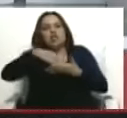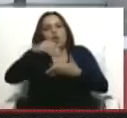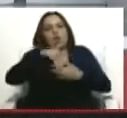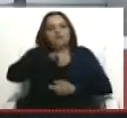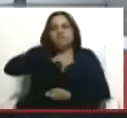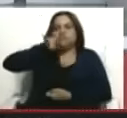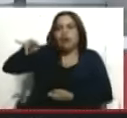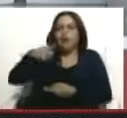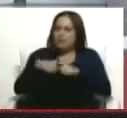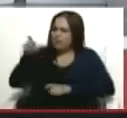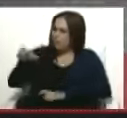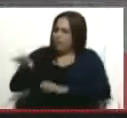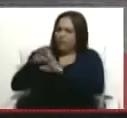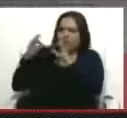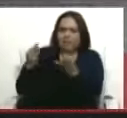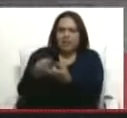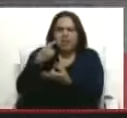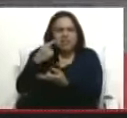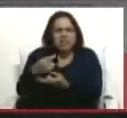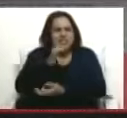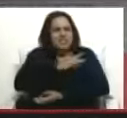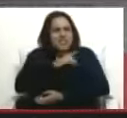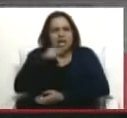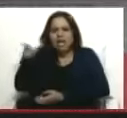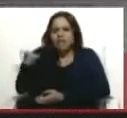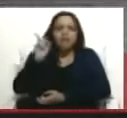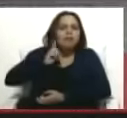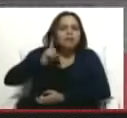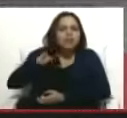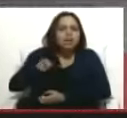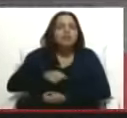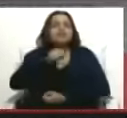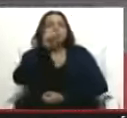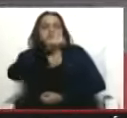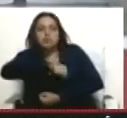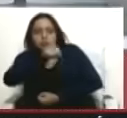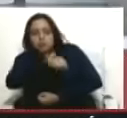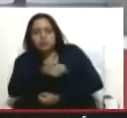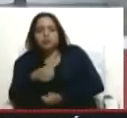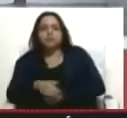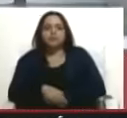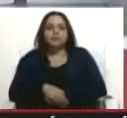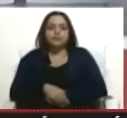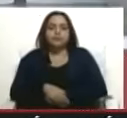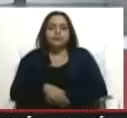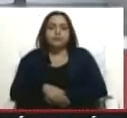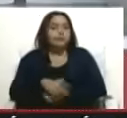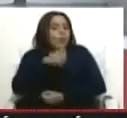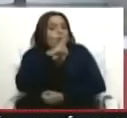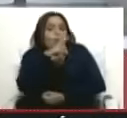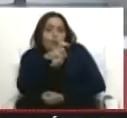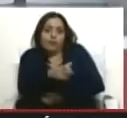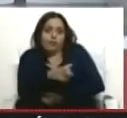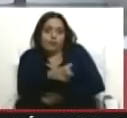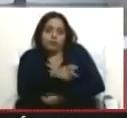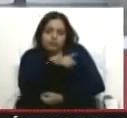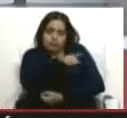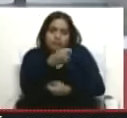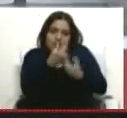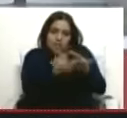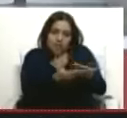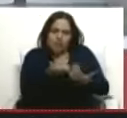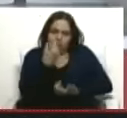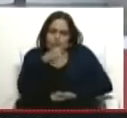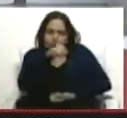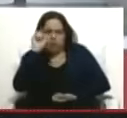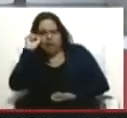Pero los familiares de uno de los implicados, creo que están diciendo en Chile que esas pruebas son falsas. Sí, lo terrible de ello, y es bueno que tú